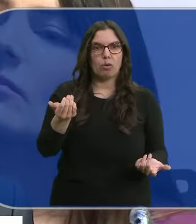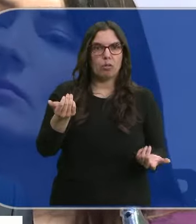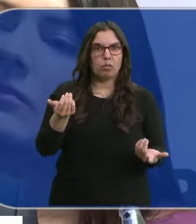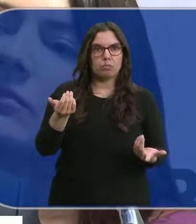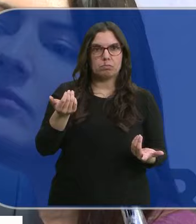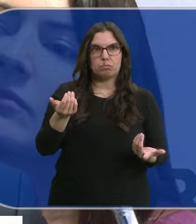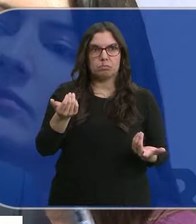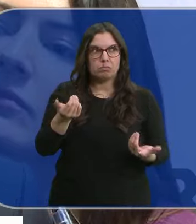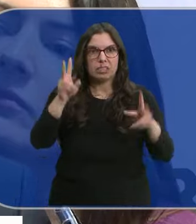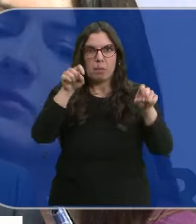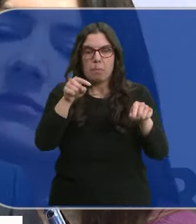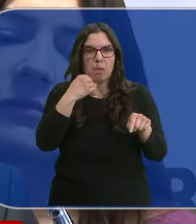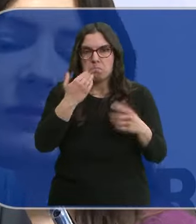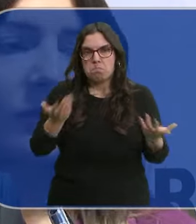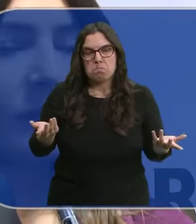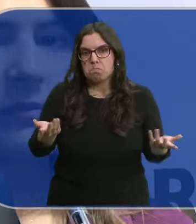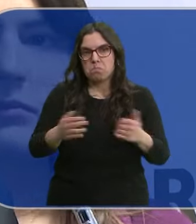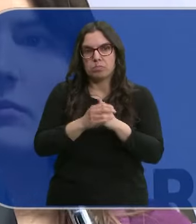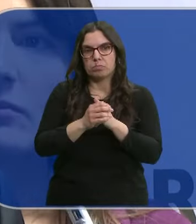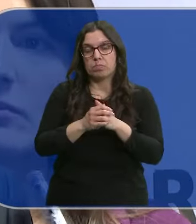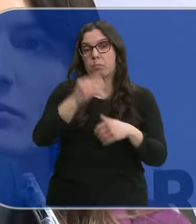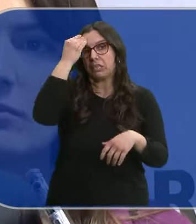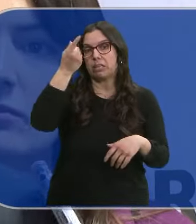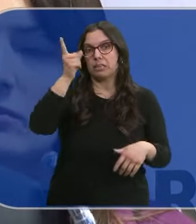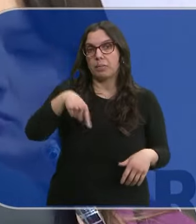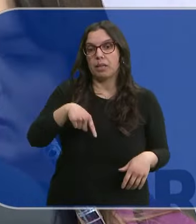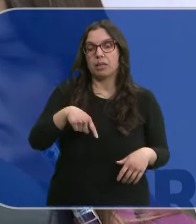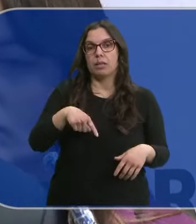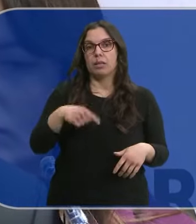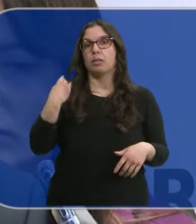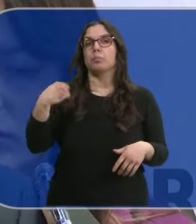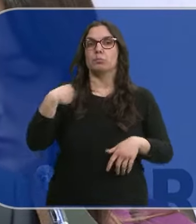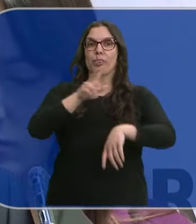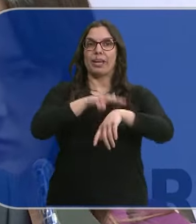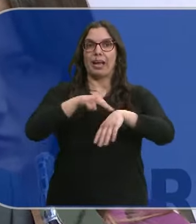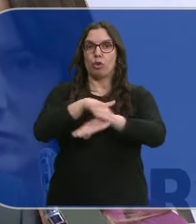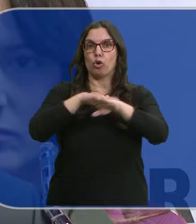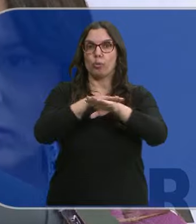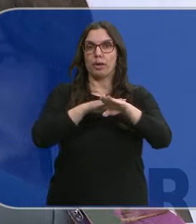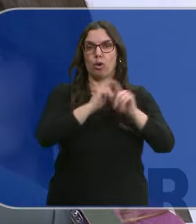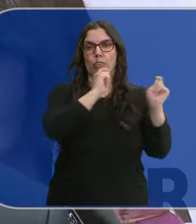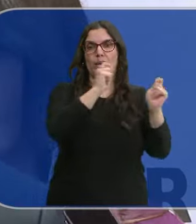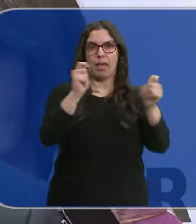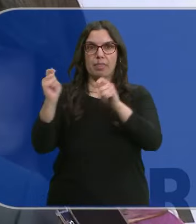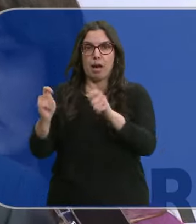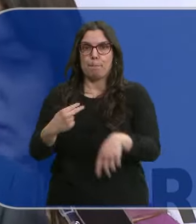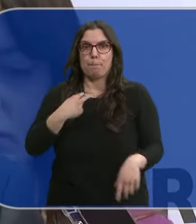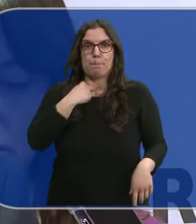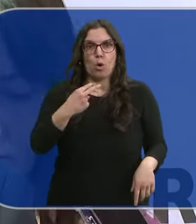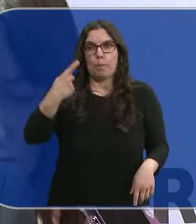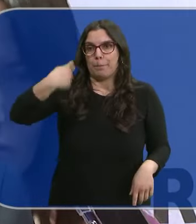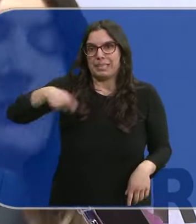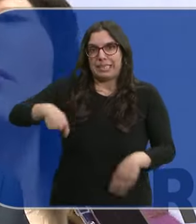noticia de ese tipo. Hay que tener en cuenta que los nombramientos de los delegados del gobierno se producen por el propio